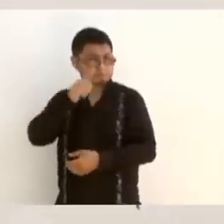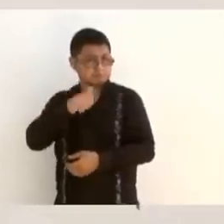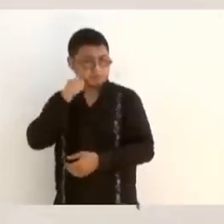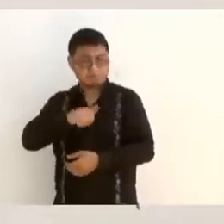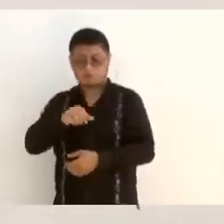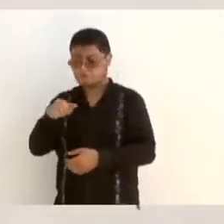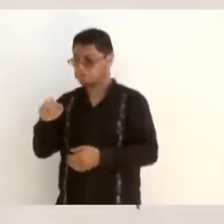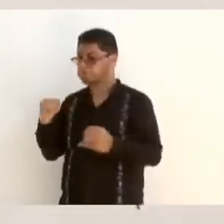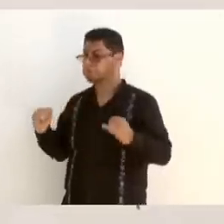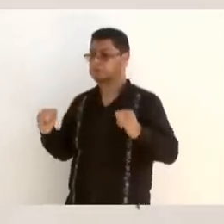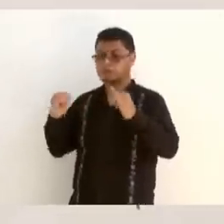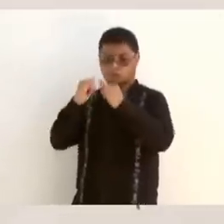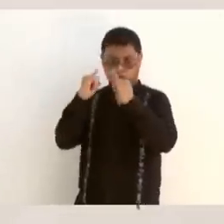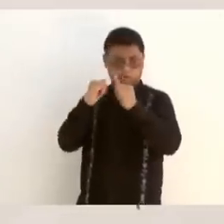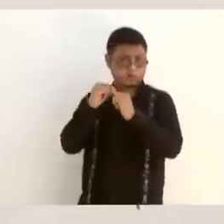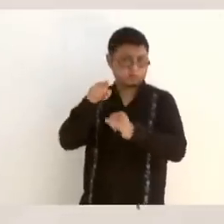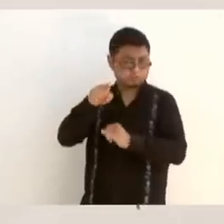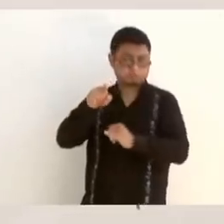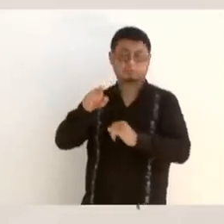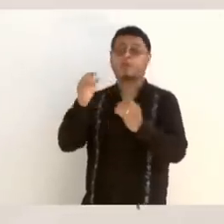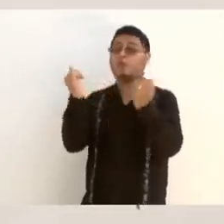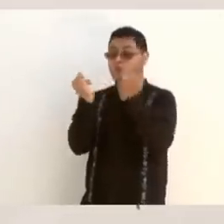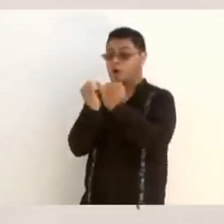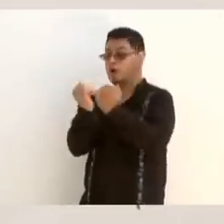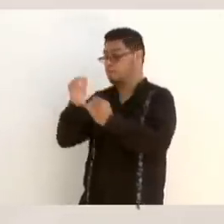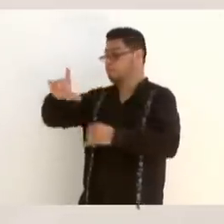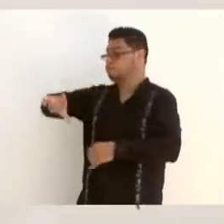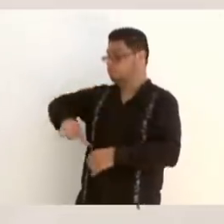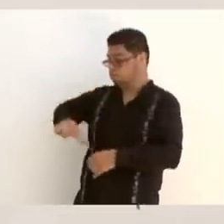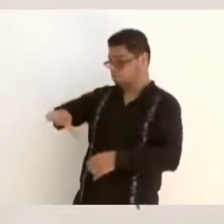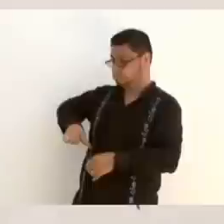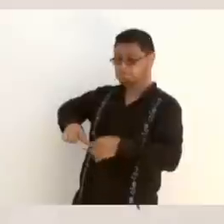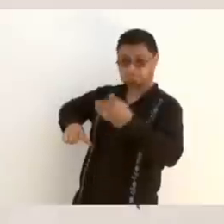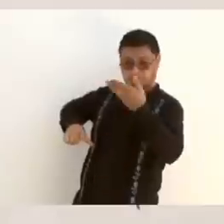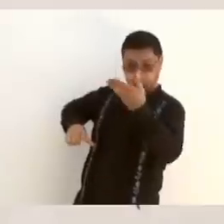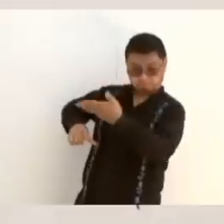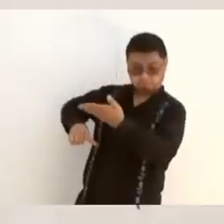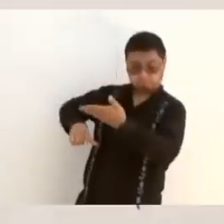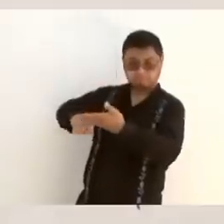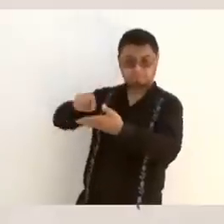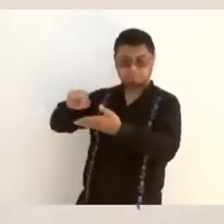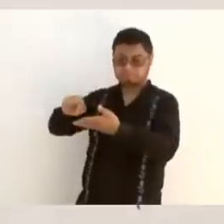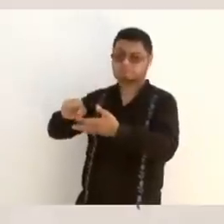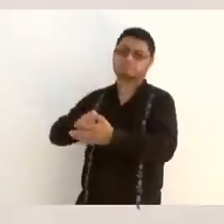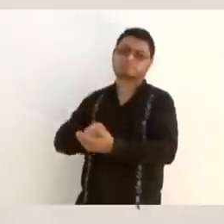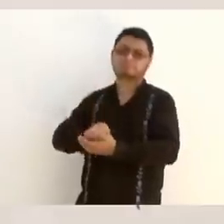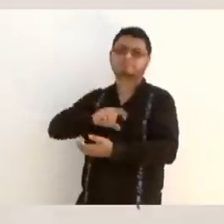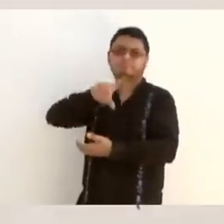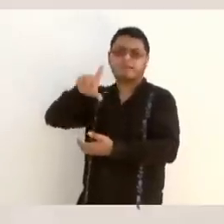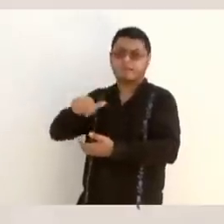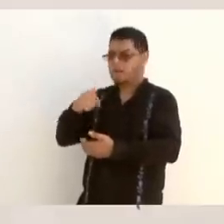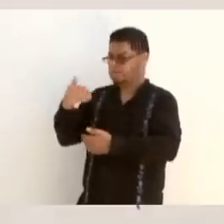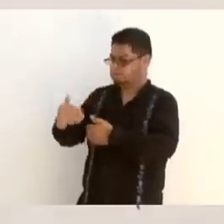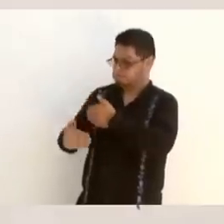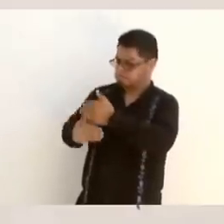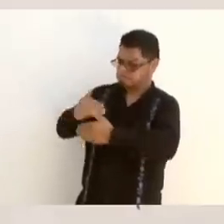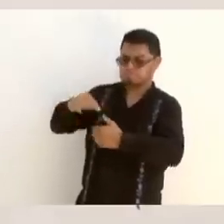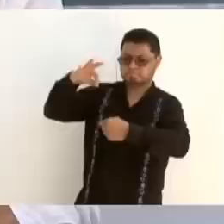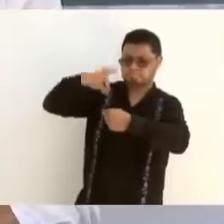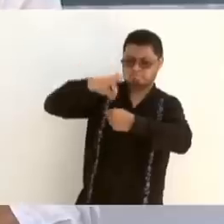instituciones y del gobierno que surgió de un proceso